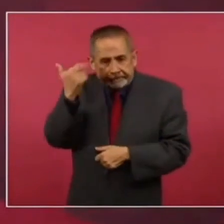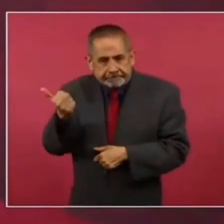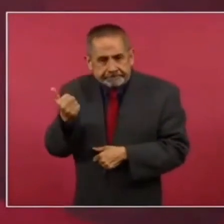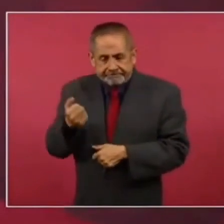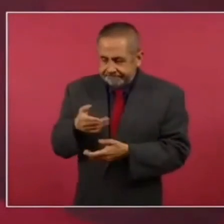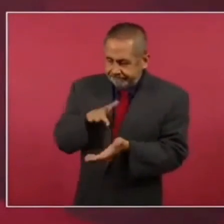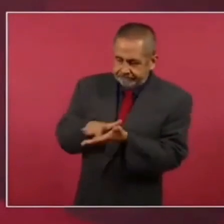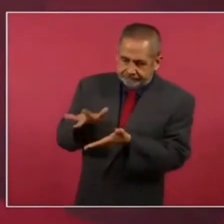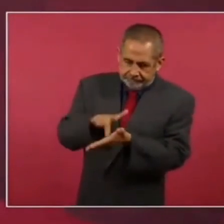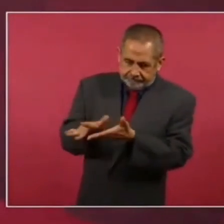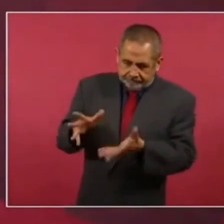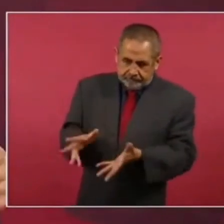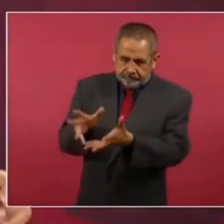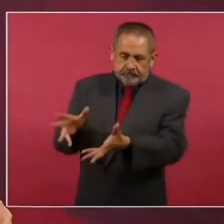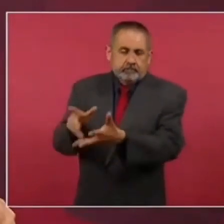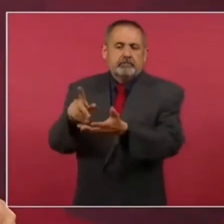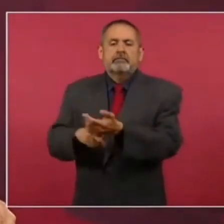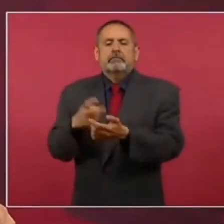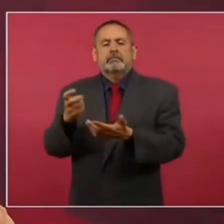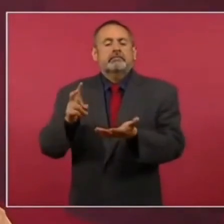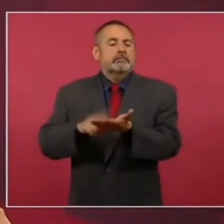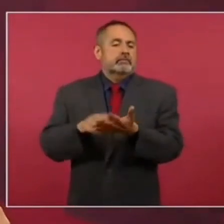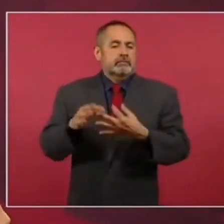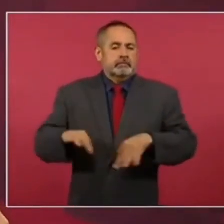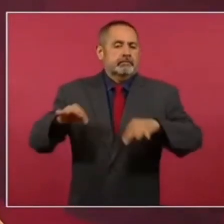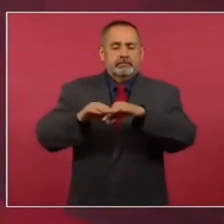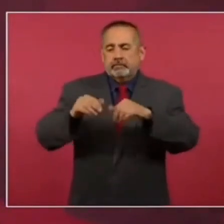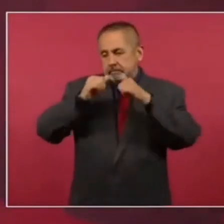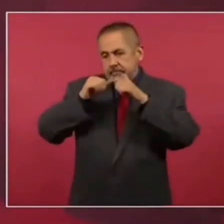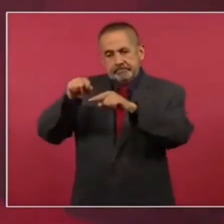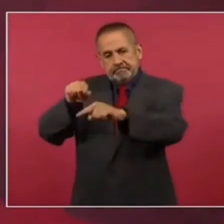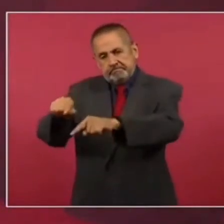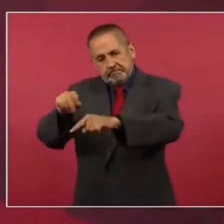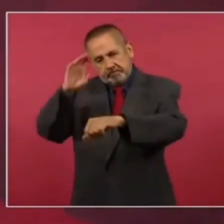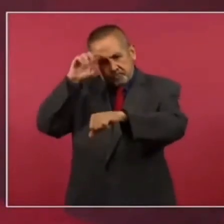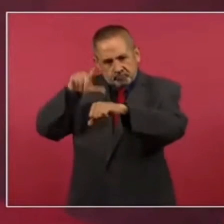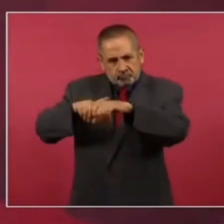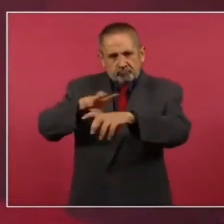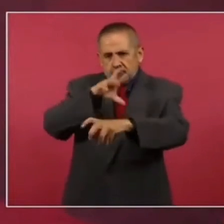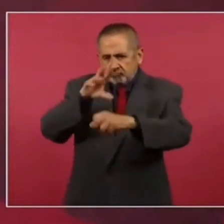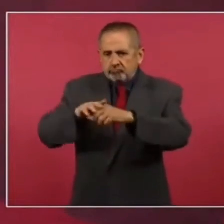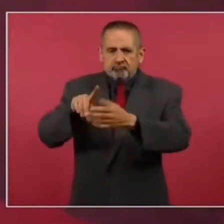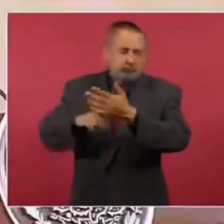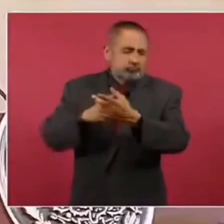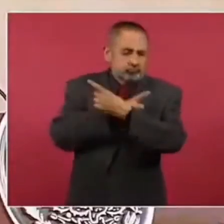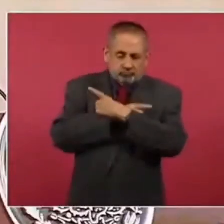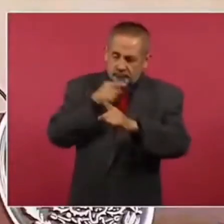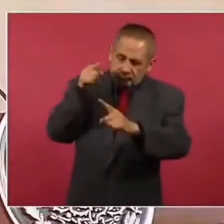Fortalecer valores culturales, morales,